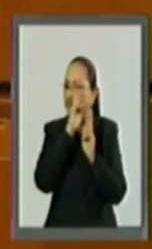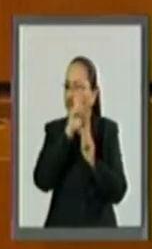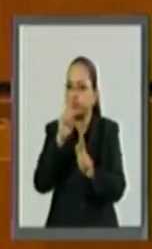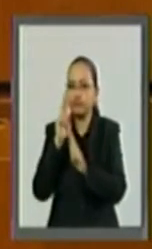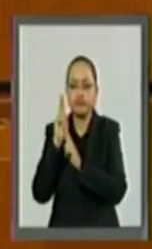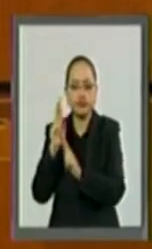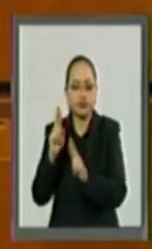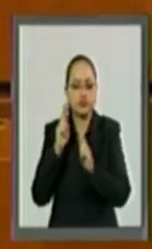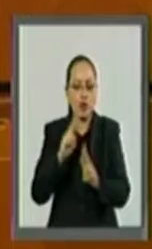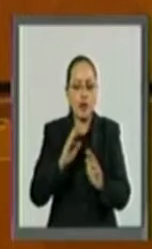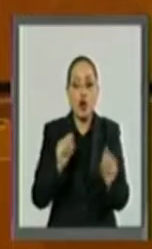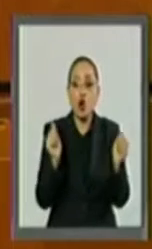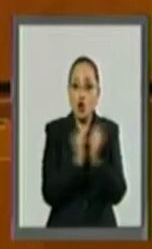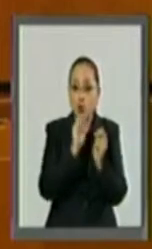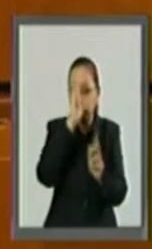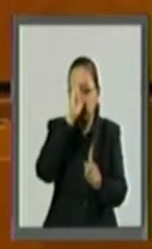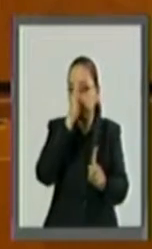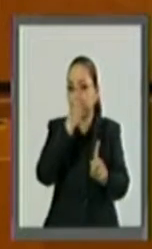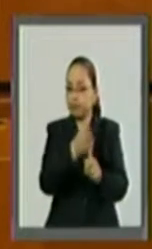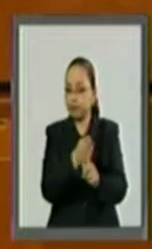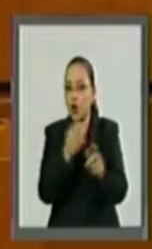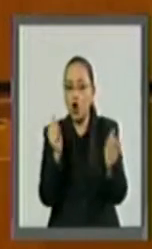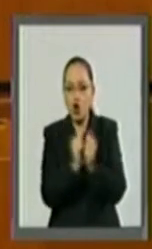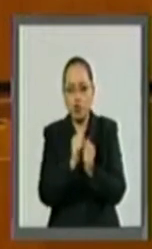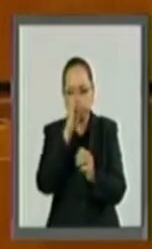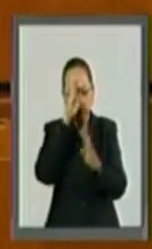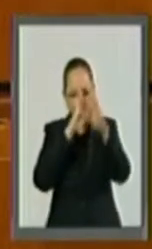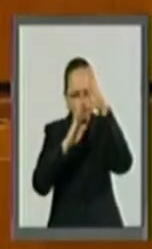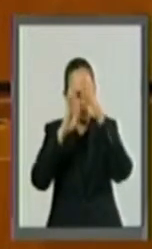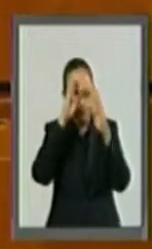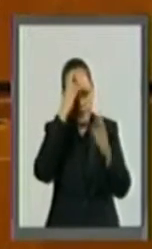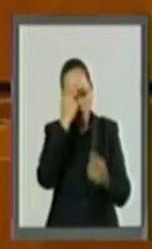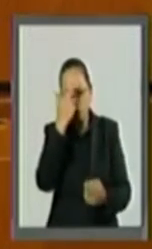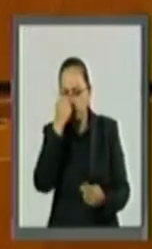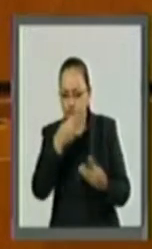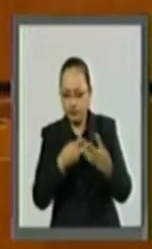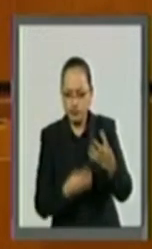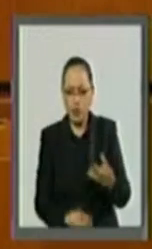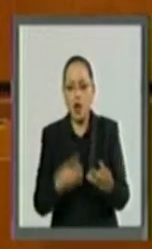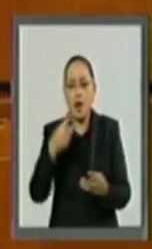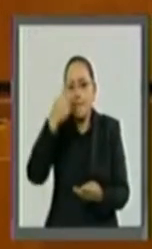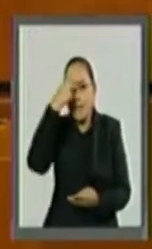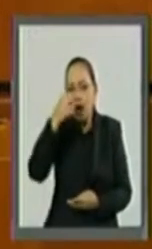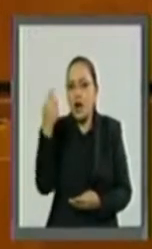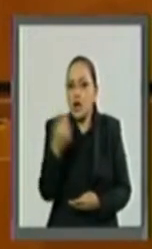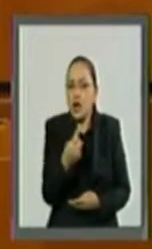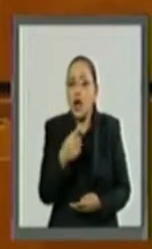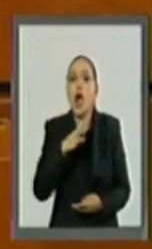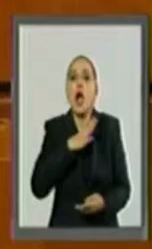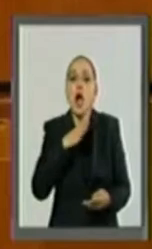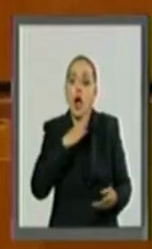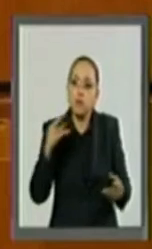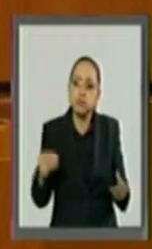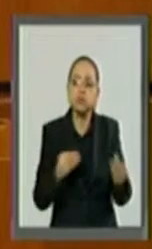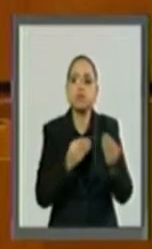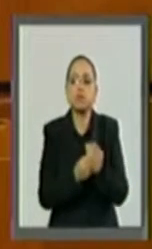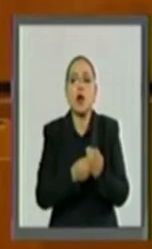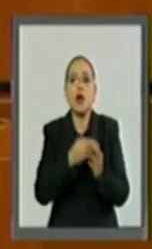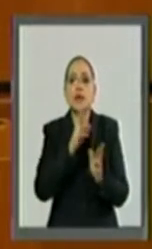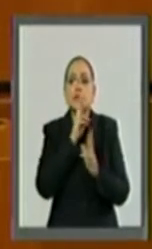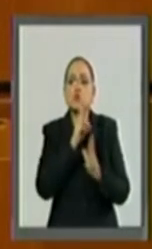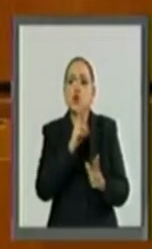propositivo, con reflexiones y propuestas que surjan del resultado de